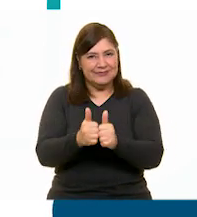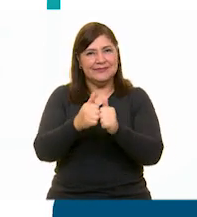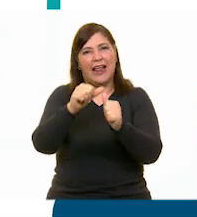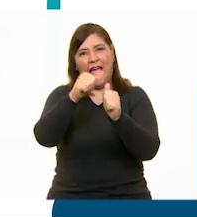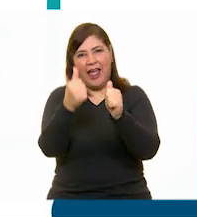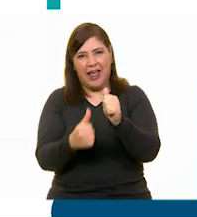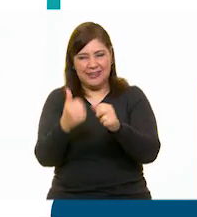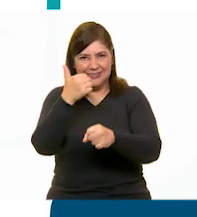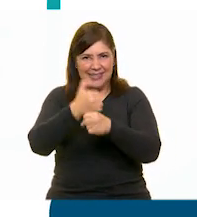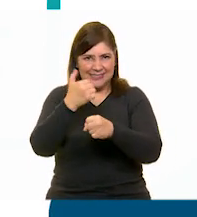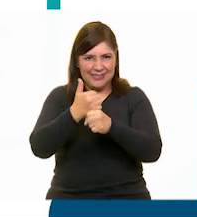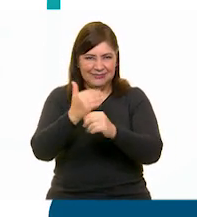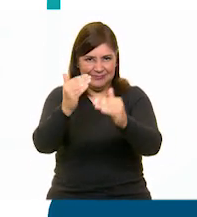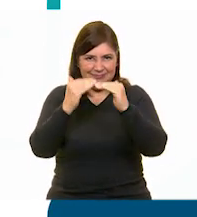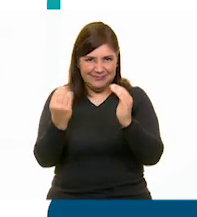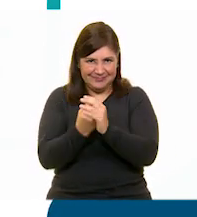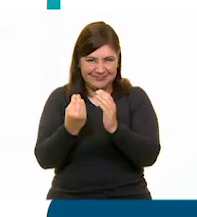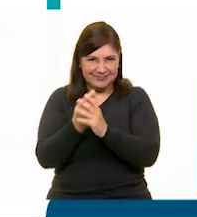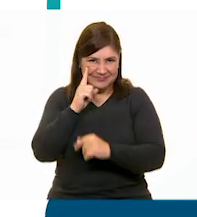de sexto grado